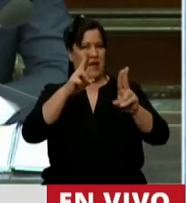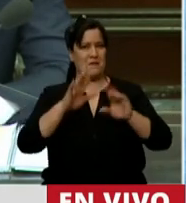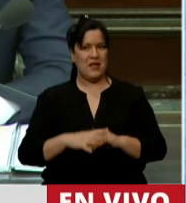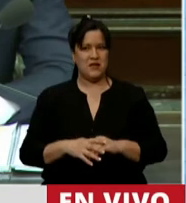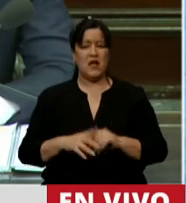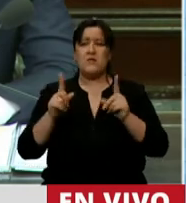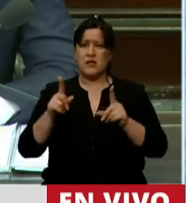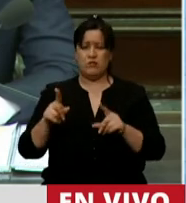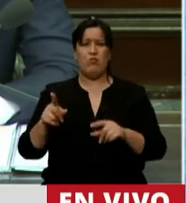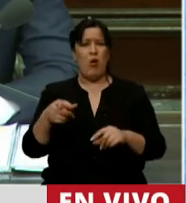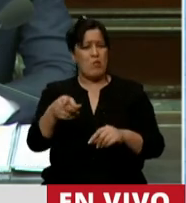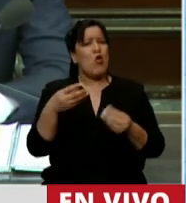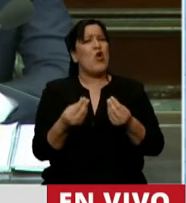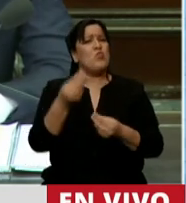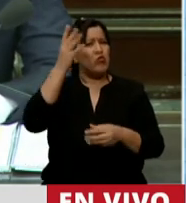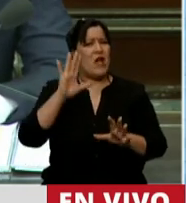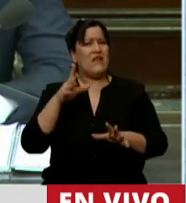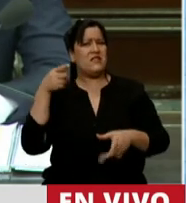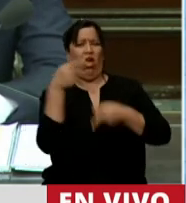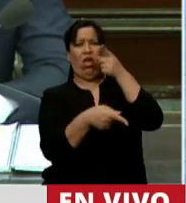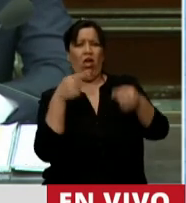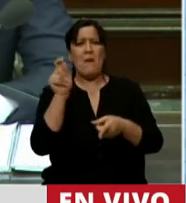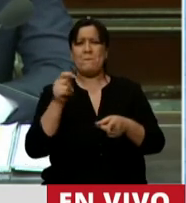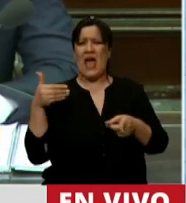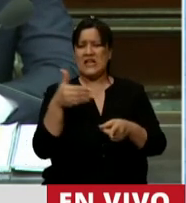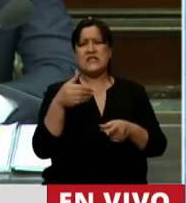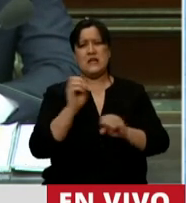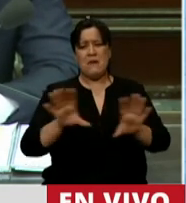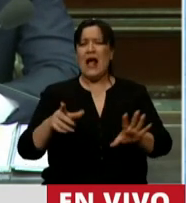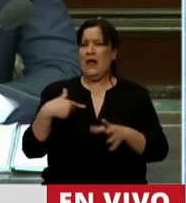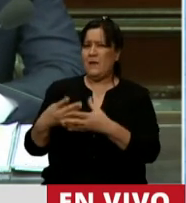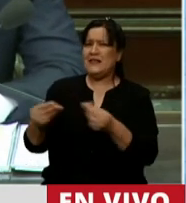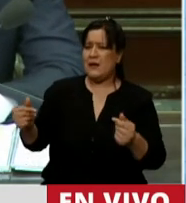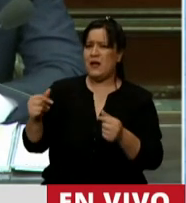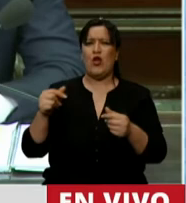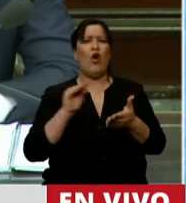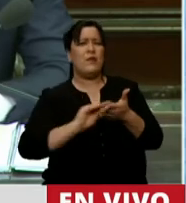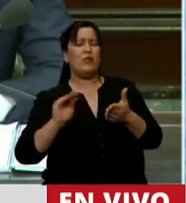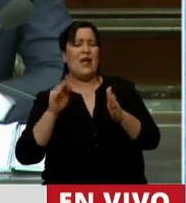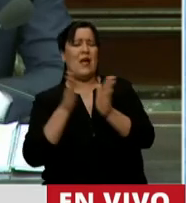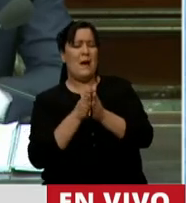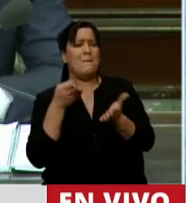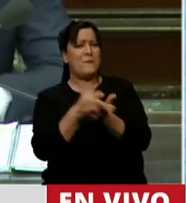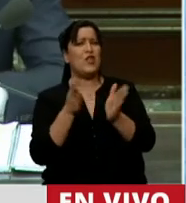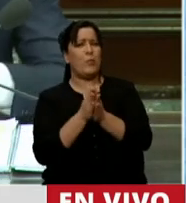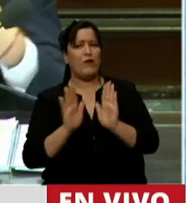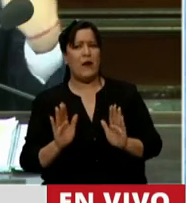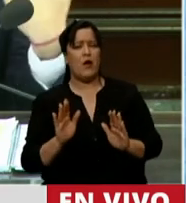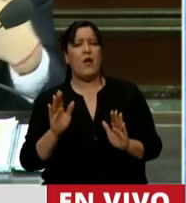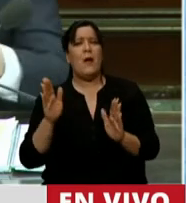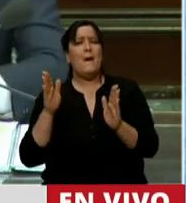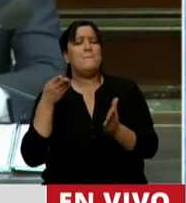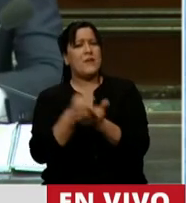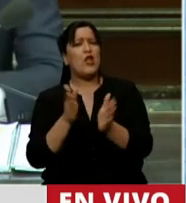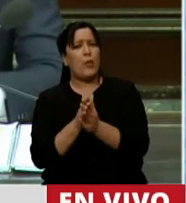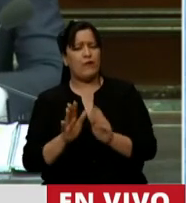que se ha visto vapuleado durante estos últimos meses. Diputada, diputado, le pido por favor... Diputado, le pido por